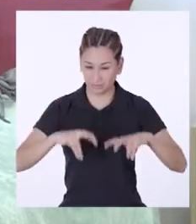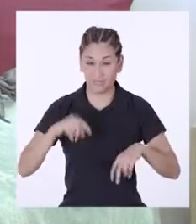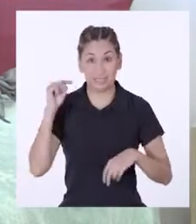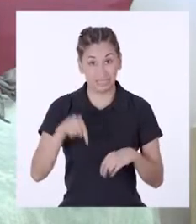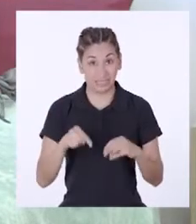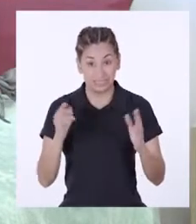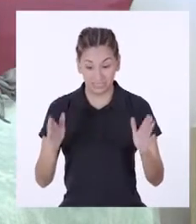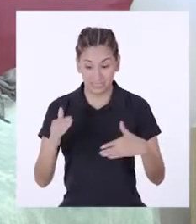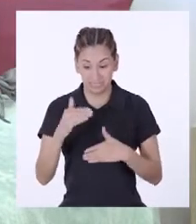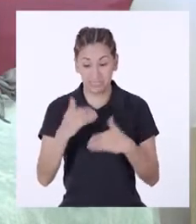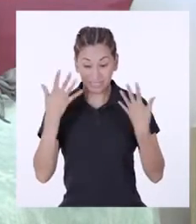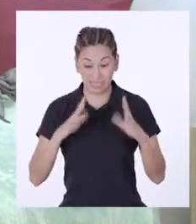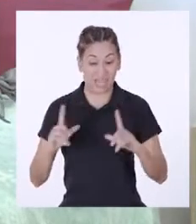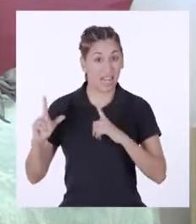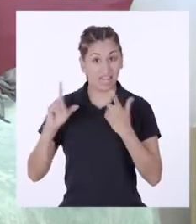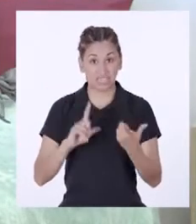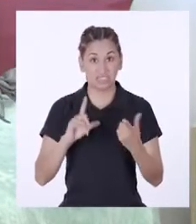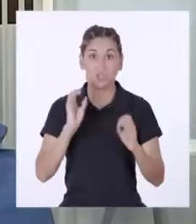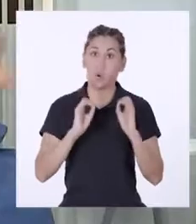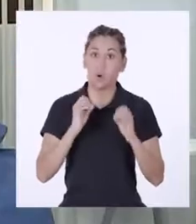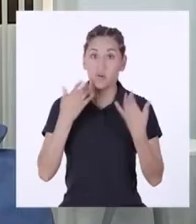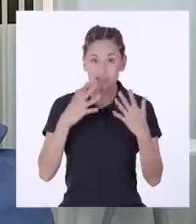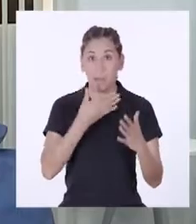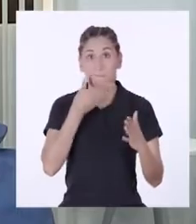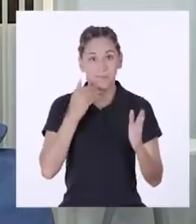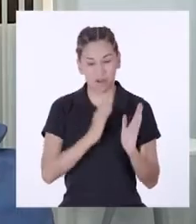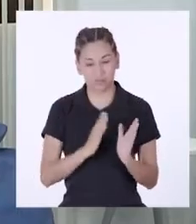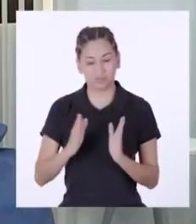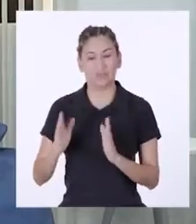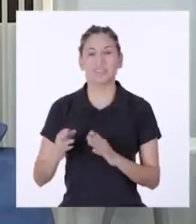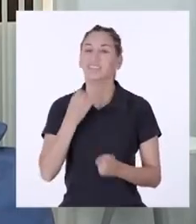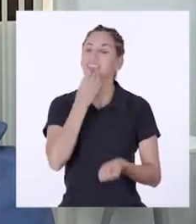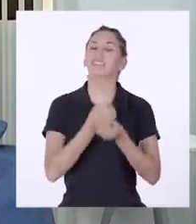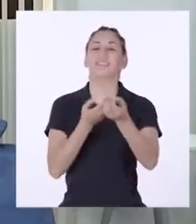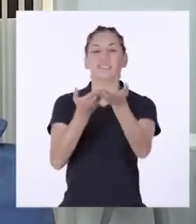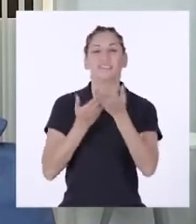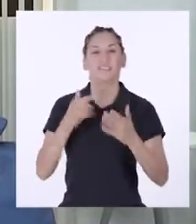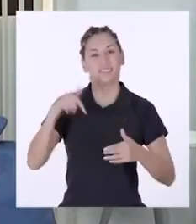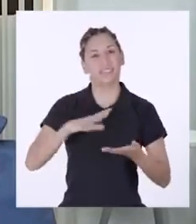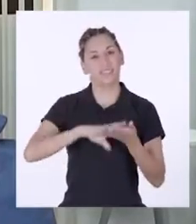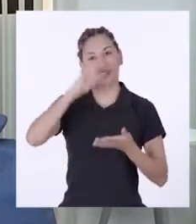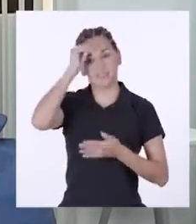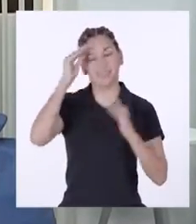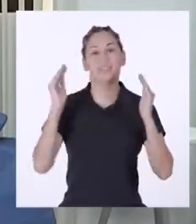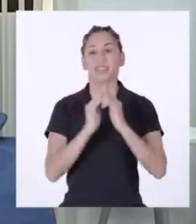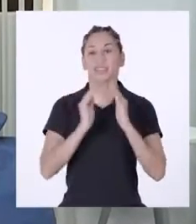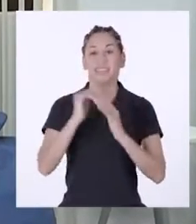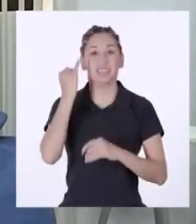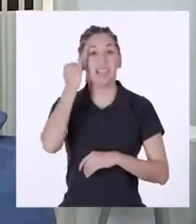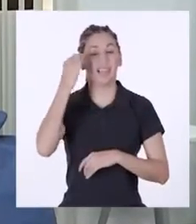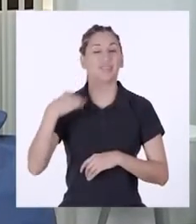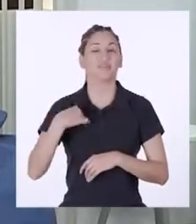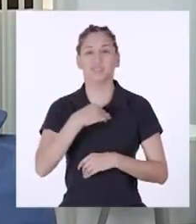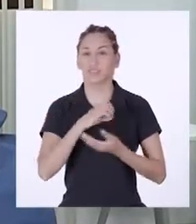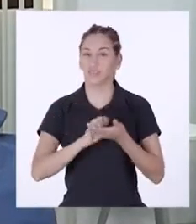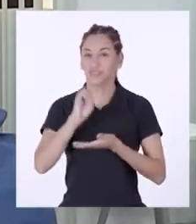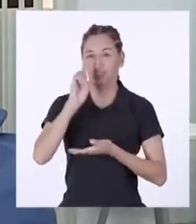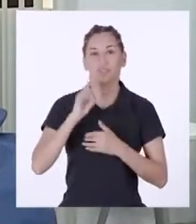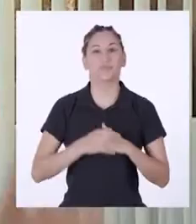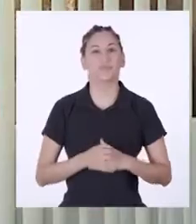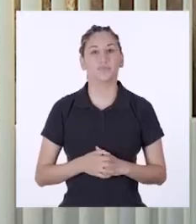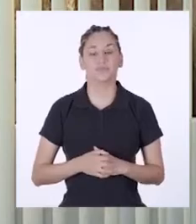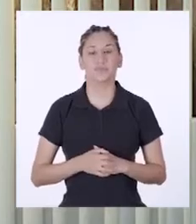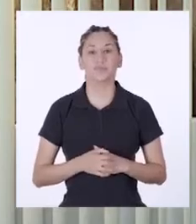compost ya está listo o en buen camino. Bienvenidas y bienvenidos a Aprendo en Casa, una iniciativa del Ministerio de